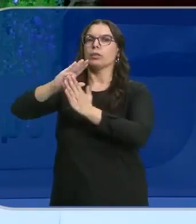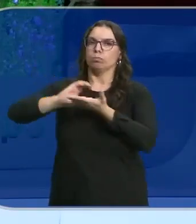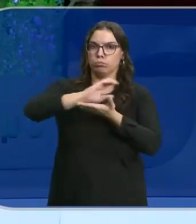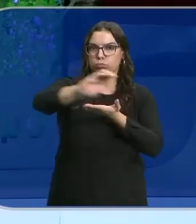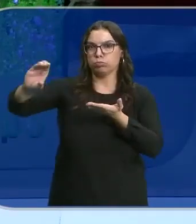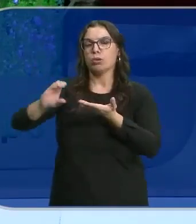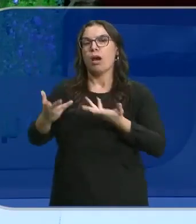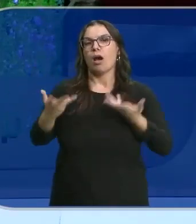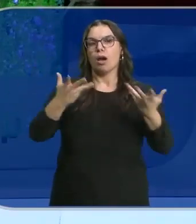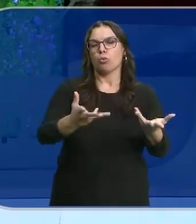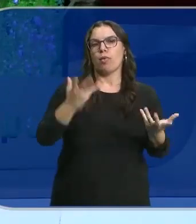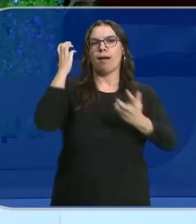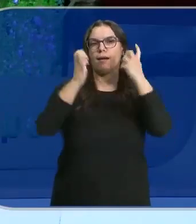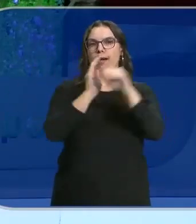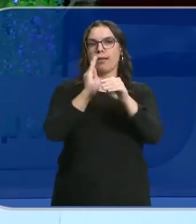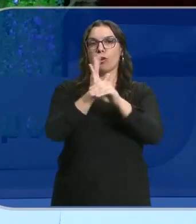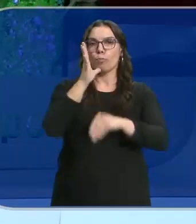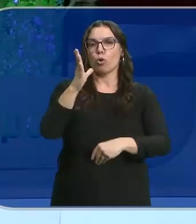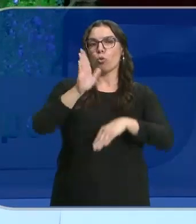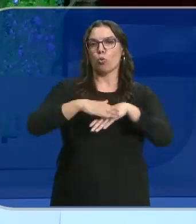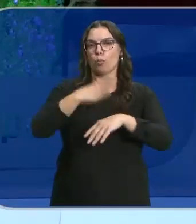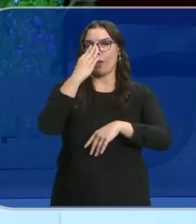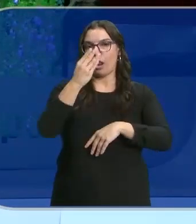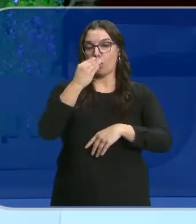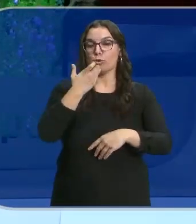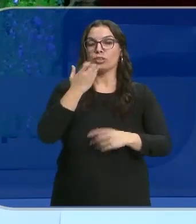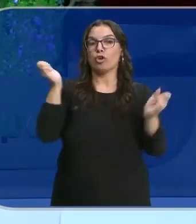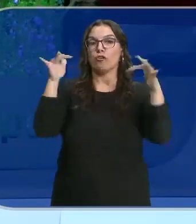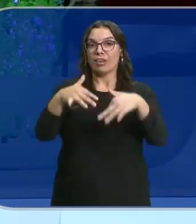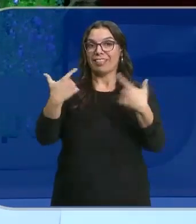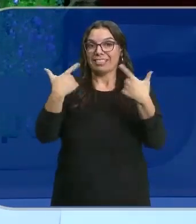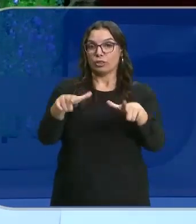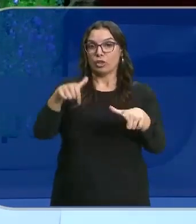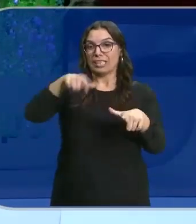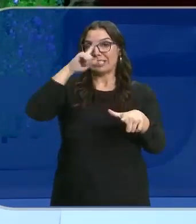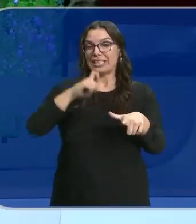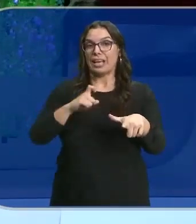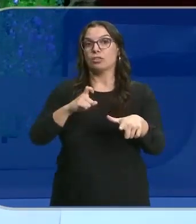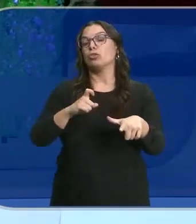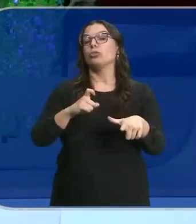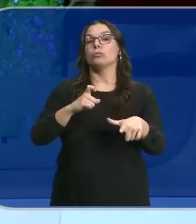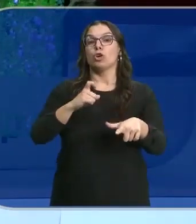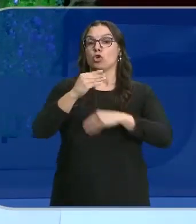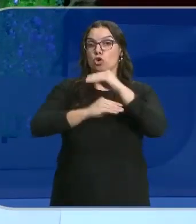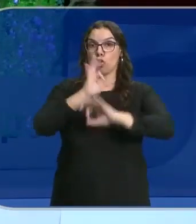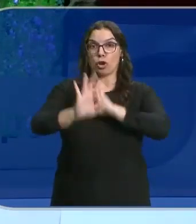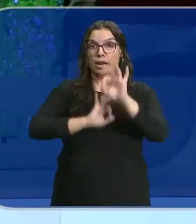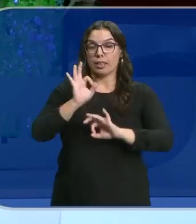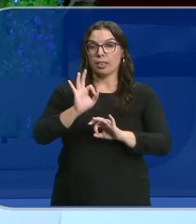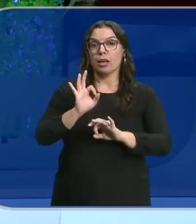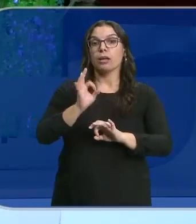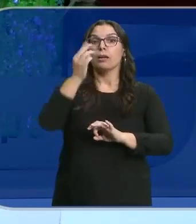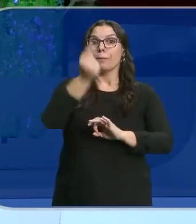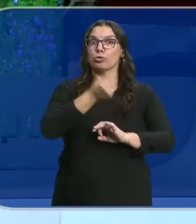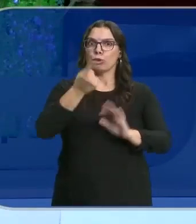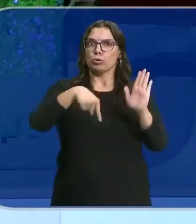ganaderos por los ataques del lobo. Dicen que si no se celebra una conferencia sectorial antes de terminar el año, se perderán esas partidas que figuran en los